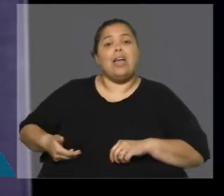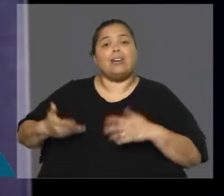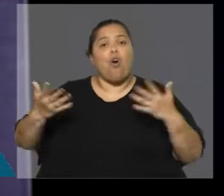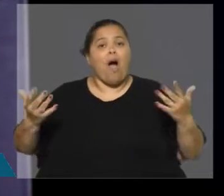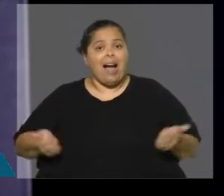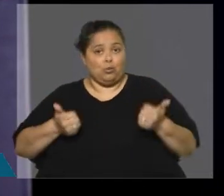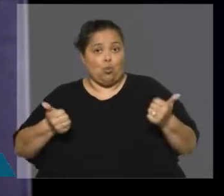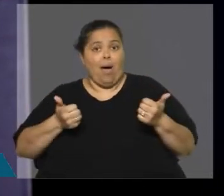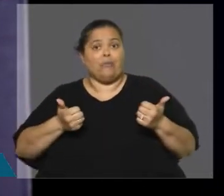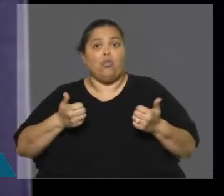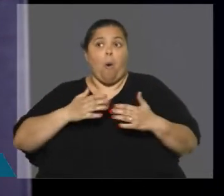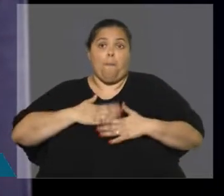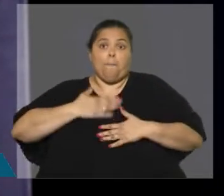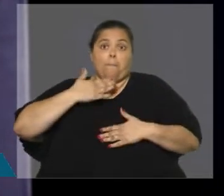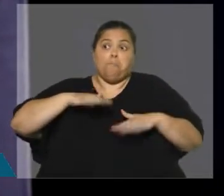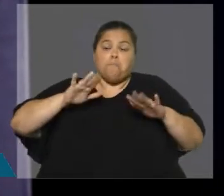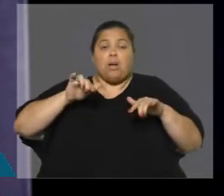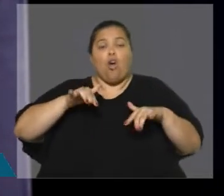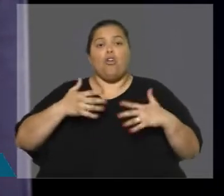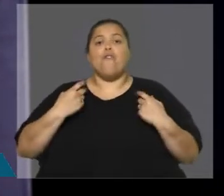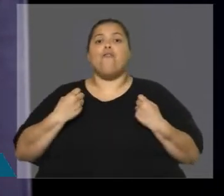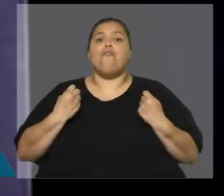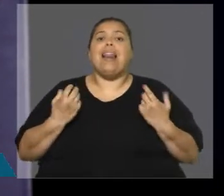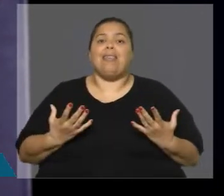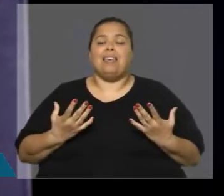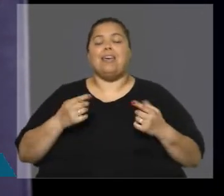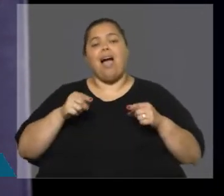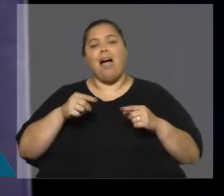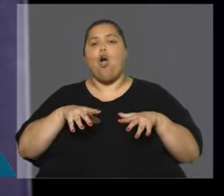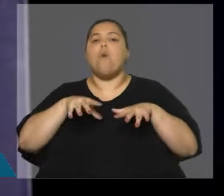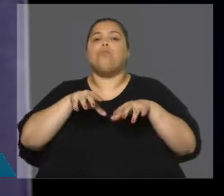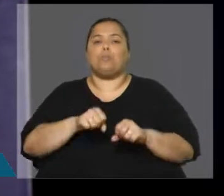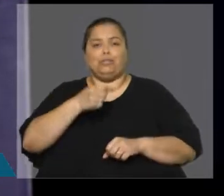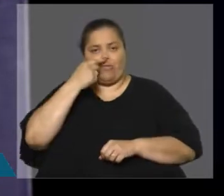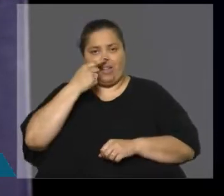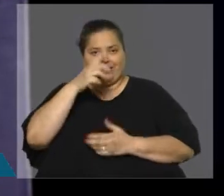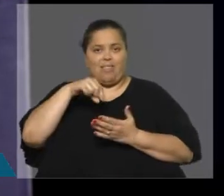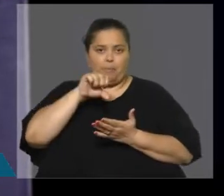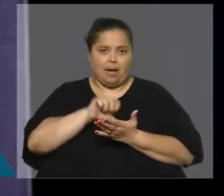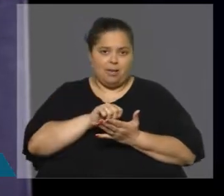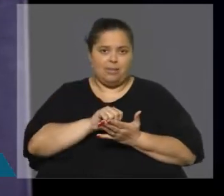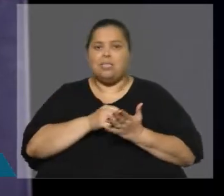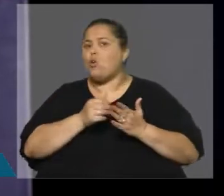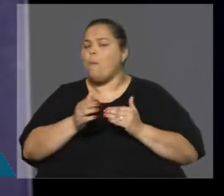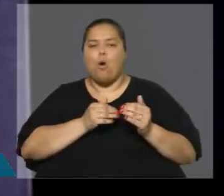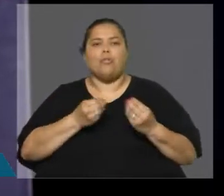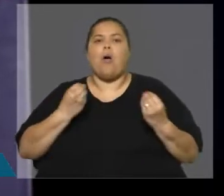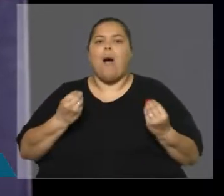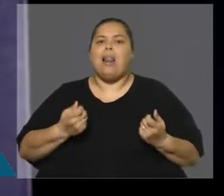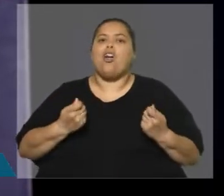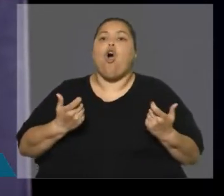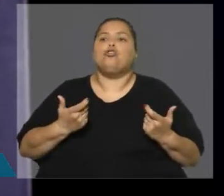a mi entender, con valentía, con compromiso por los intereses del país por encima de eventuales costos políticos